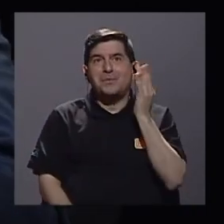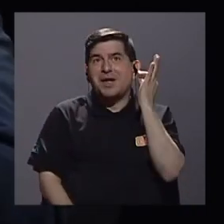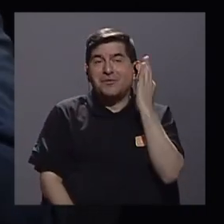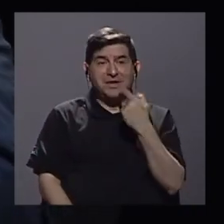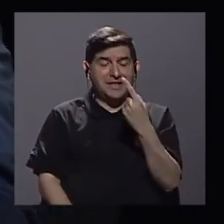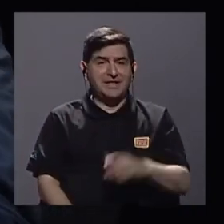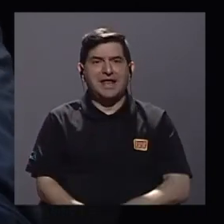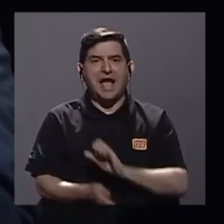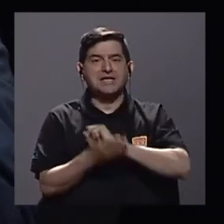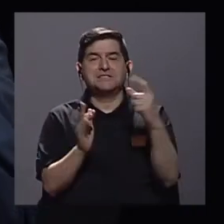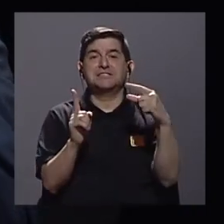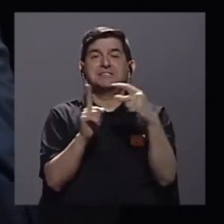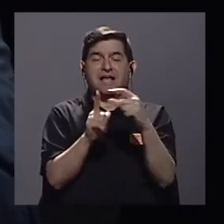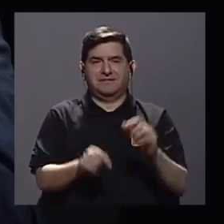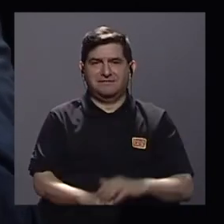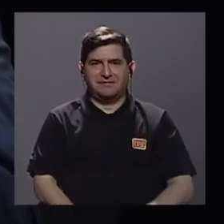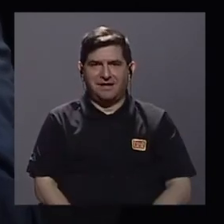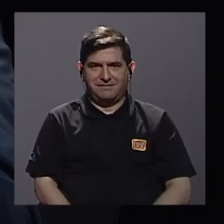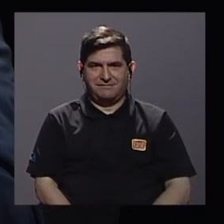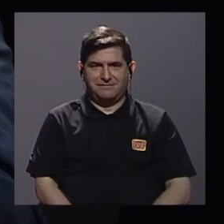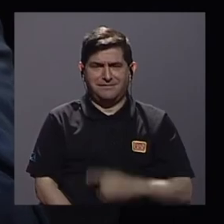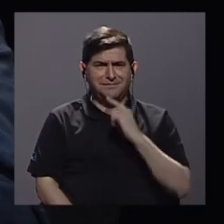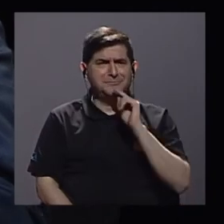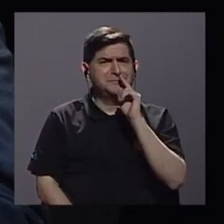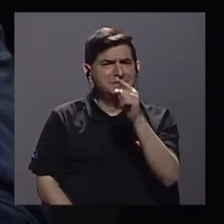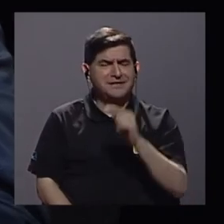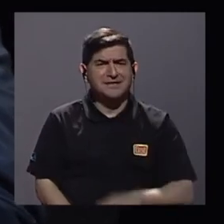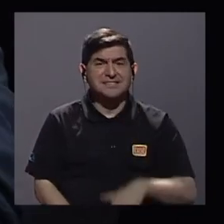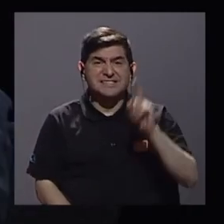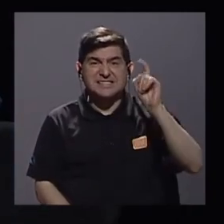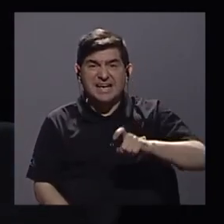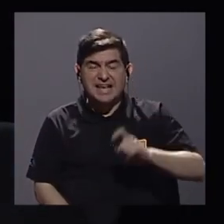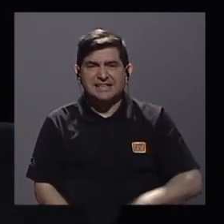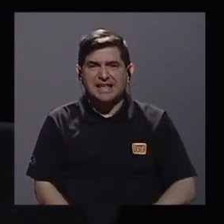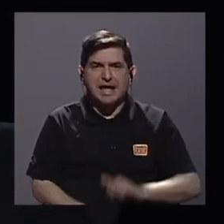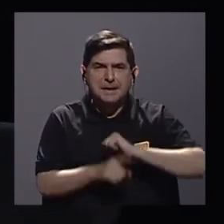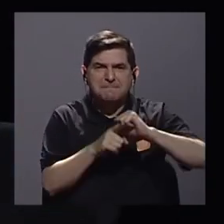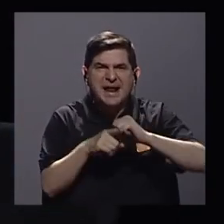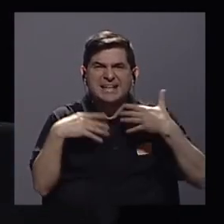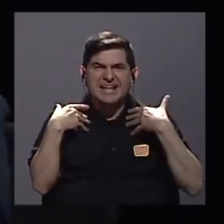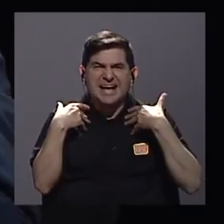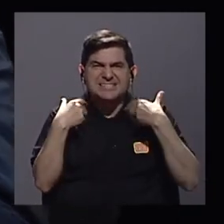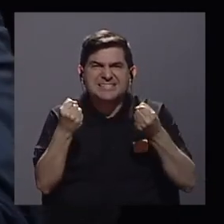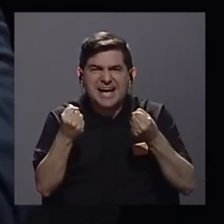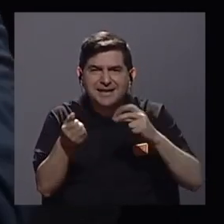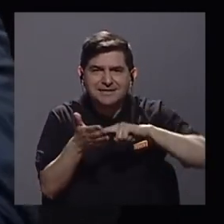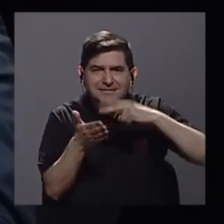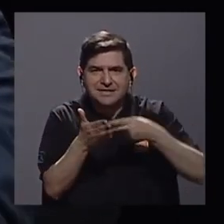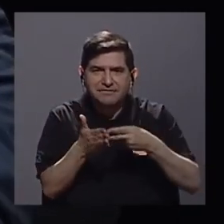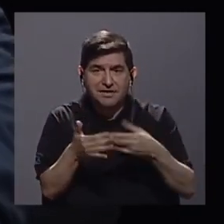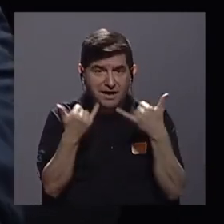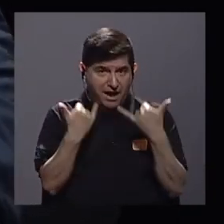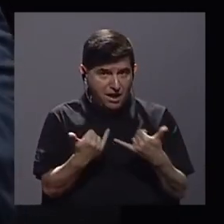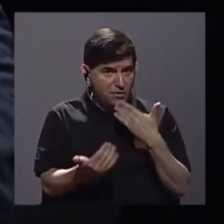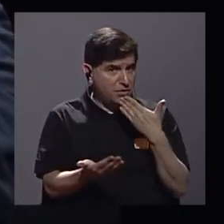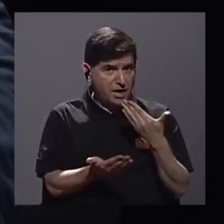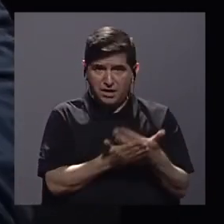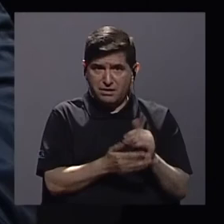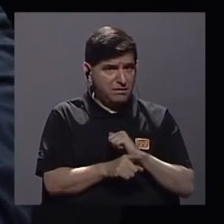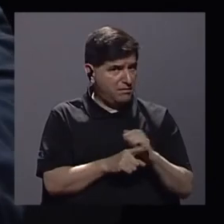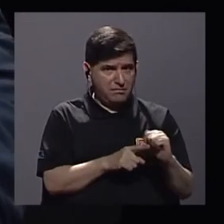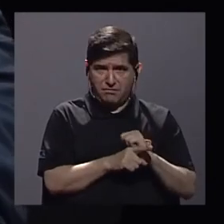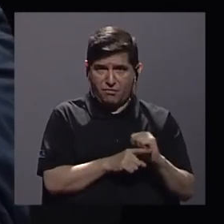palabra lo que está diciendo usted es que a ver usted dice que deberíamos de ir hacia prácticas sanas eso quiere decir que no hay buenas prácticas